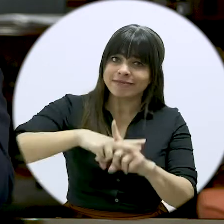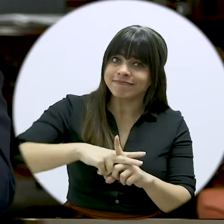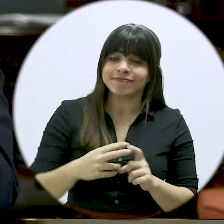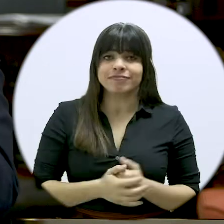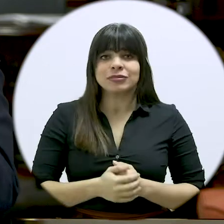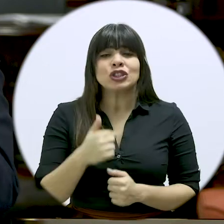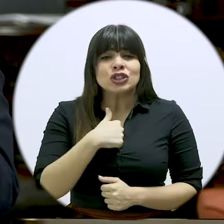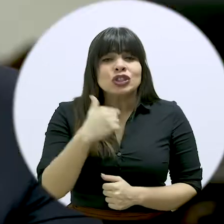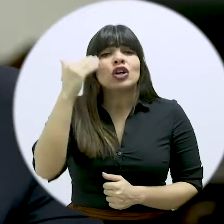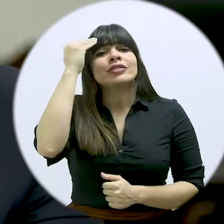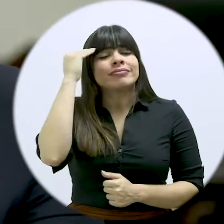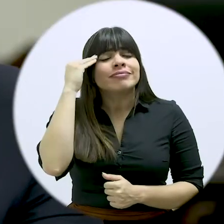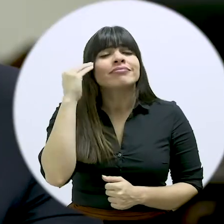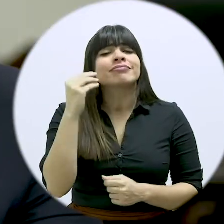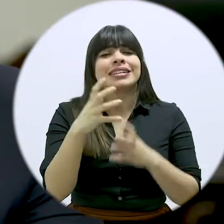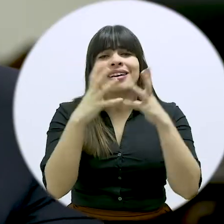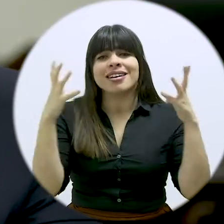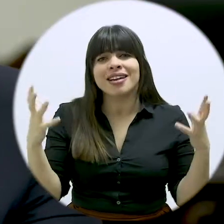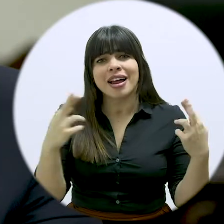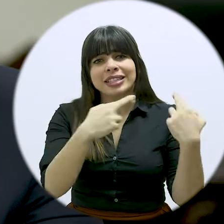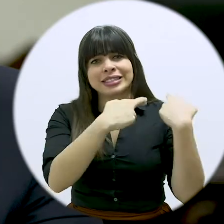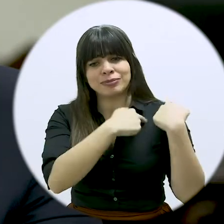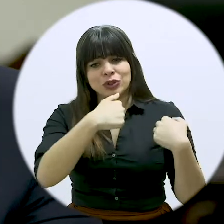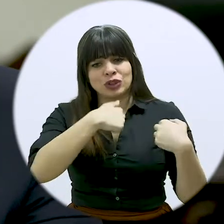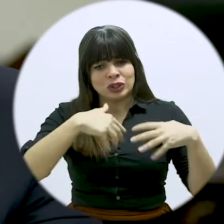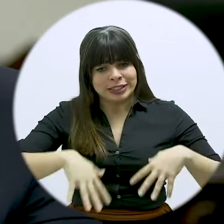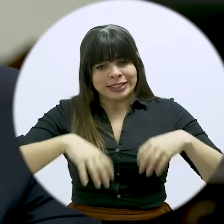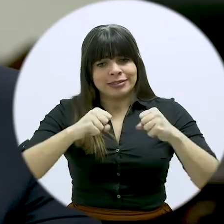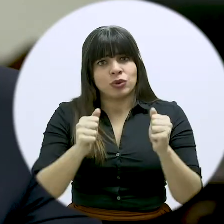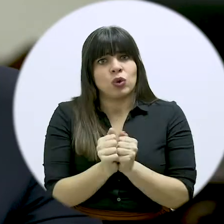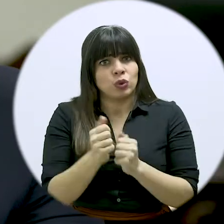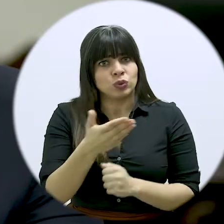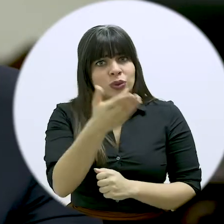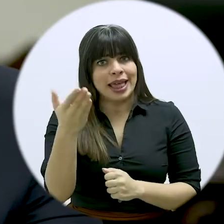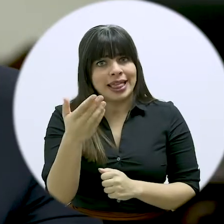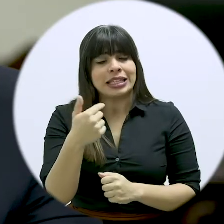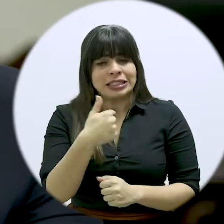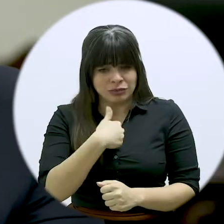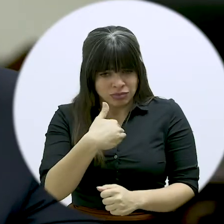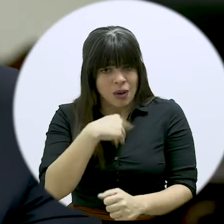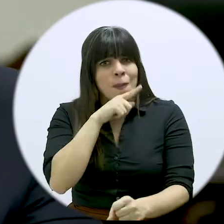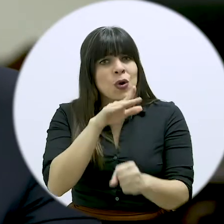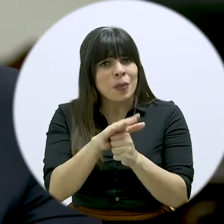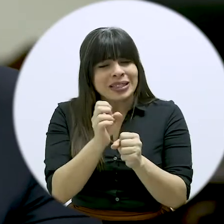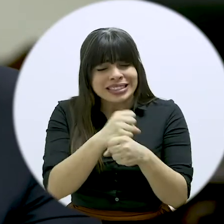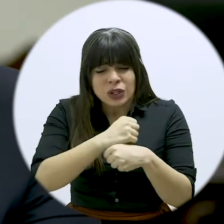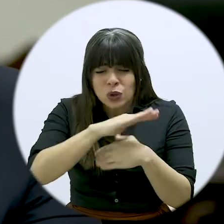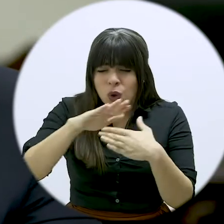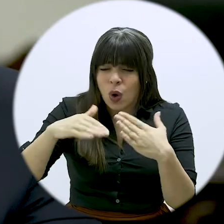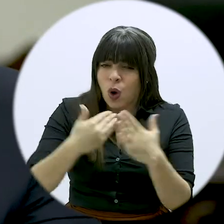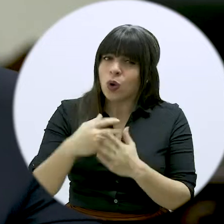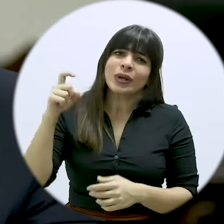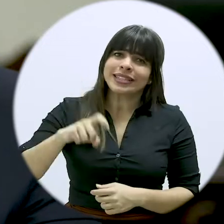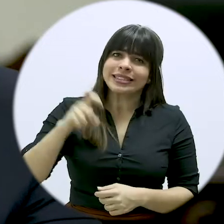que implementarla. Soy consciente de esta enorme responsabilidad que he asumido junto a ustedes y estoy comprometido a